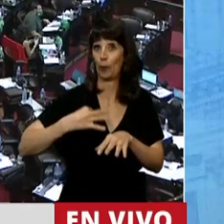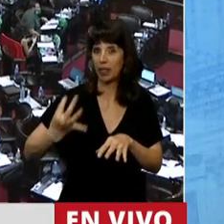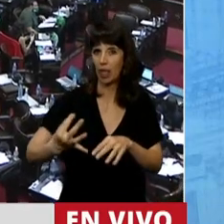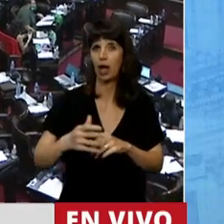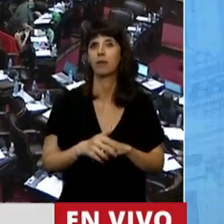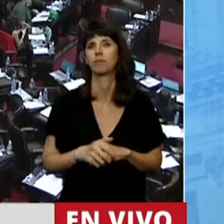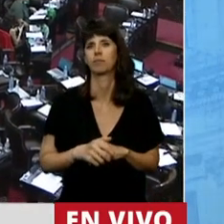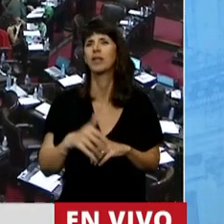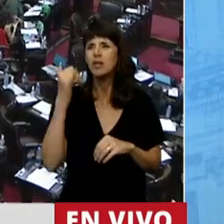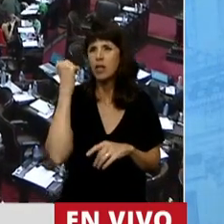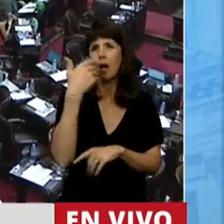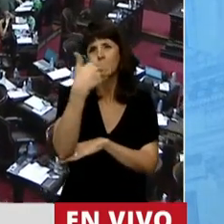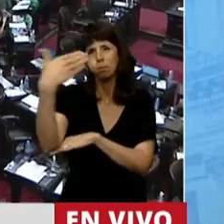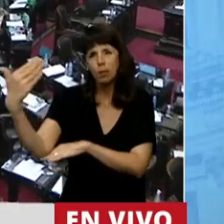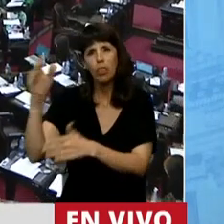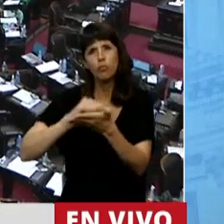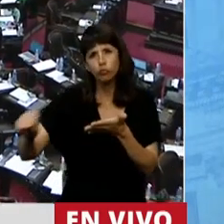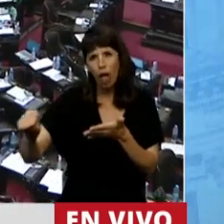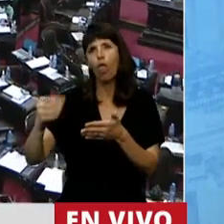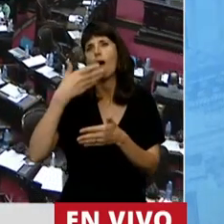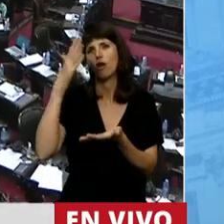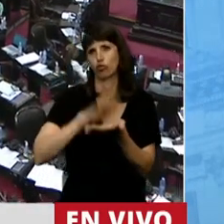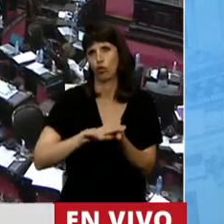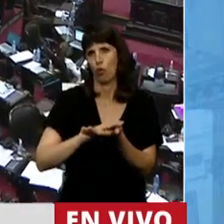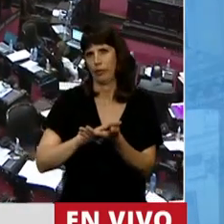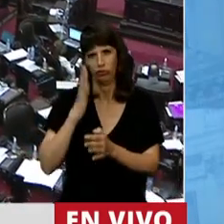aquellos que ya muchos diputados lo mencionaron.